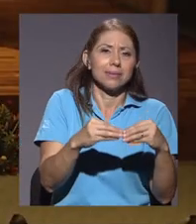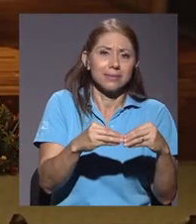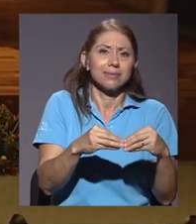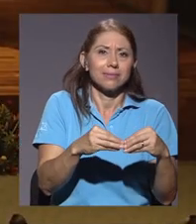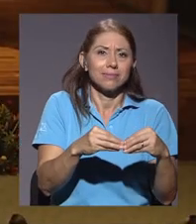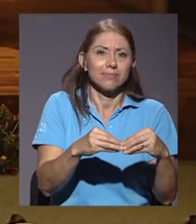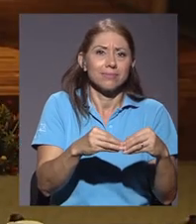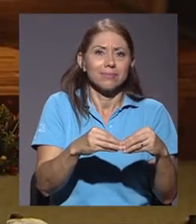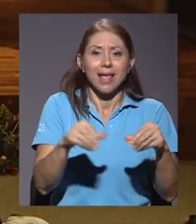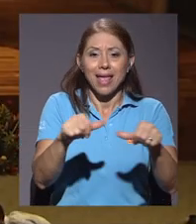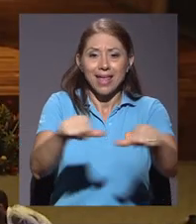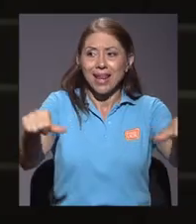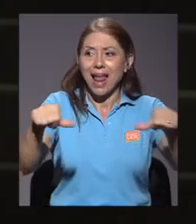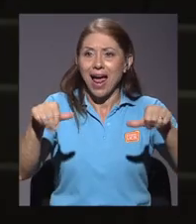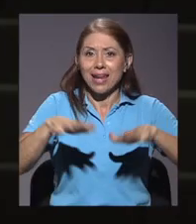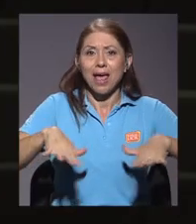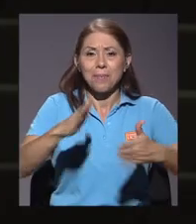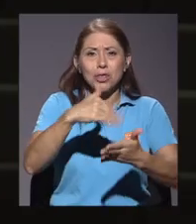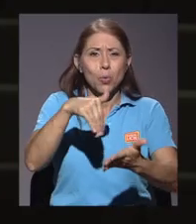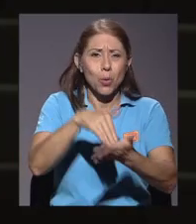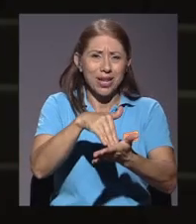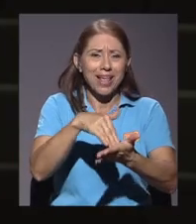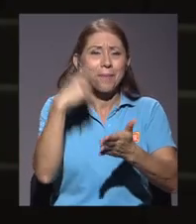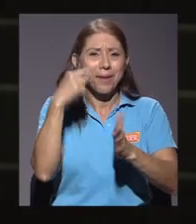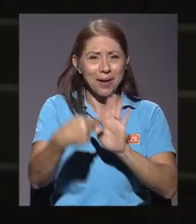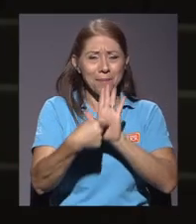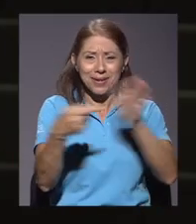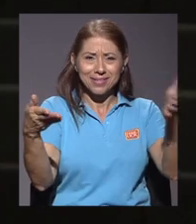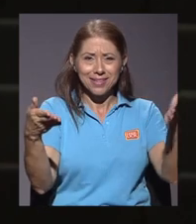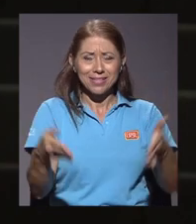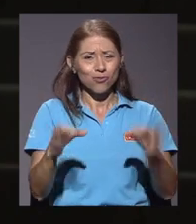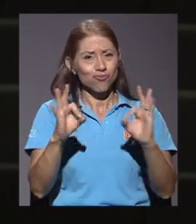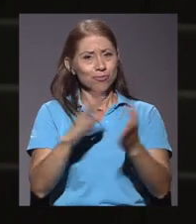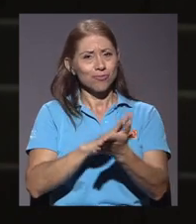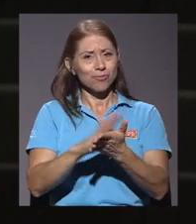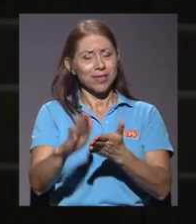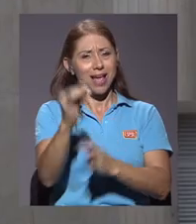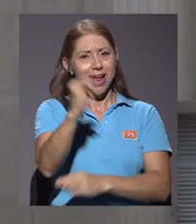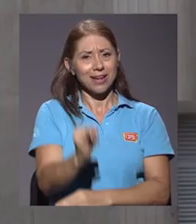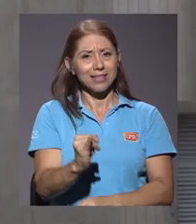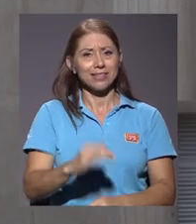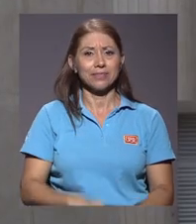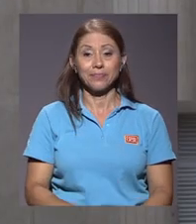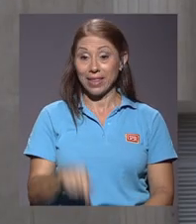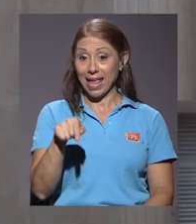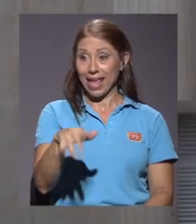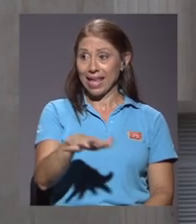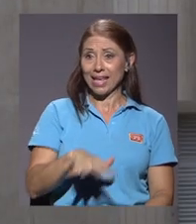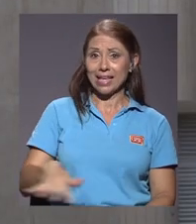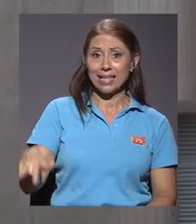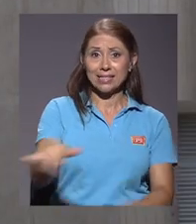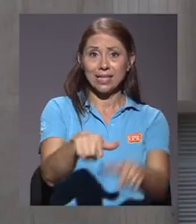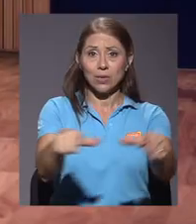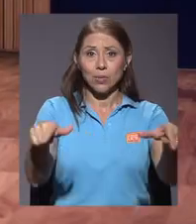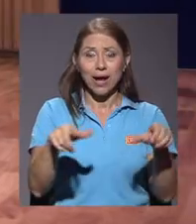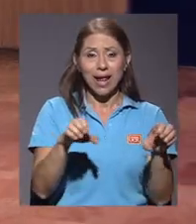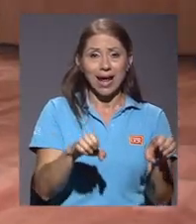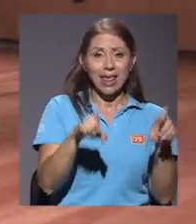más de los pocos que hay en el área metropolitana para esa presentación digna de las artes. Este será el